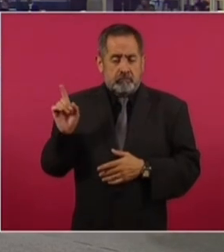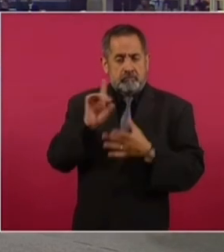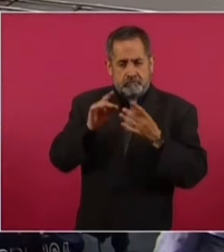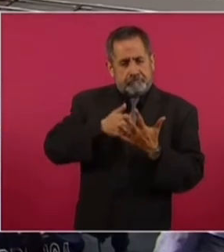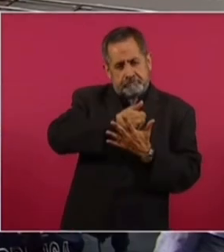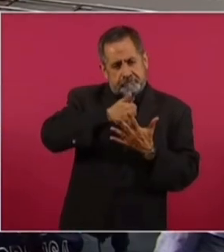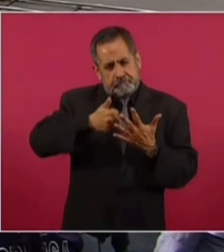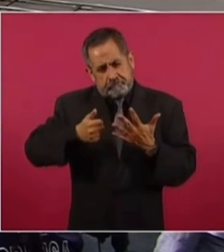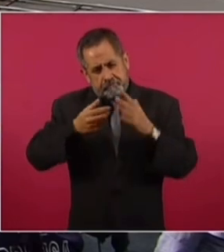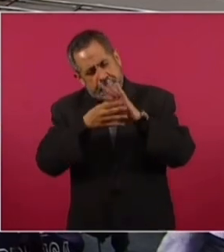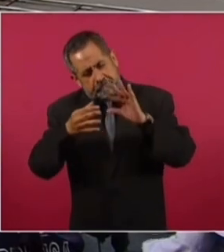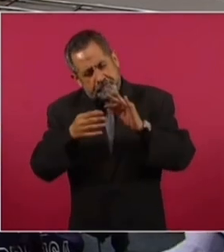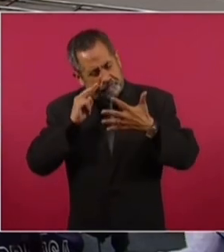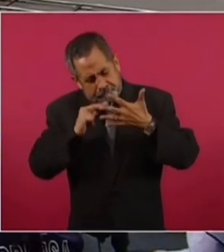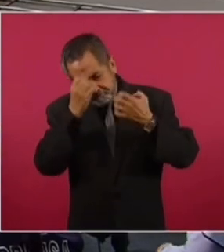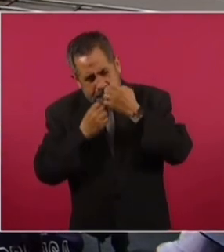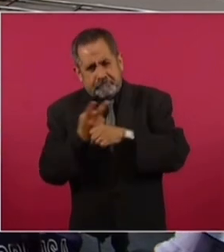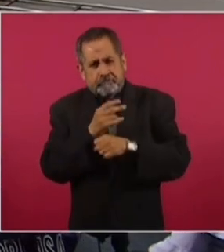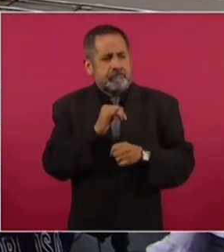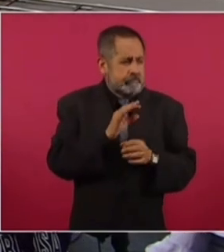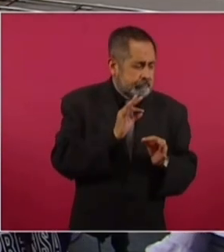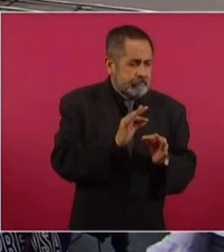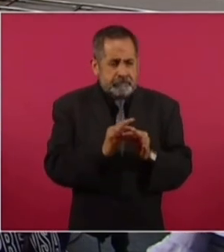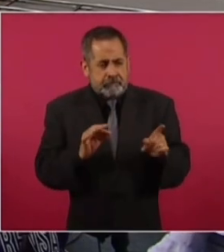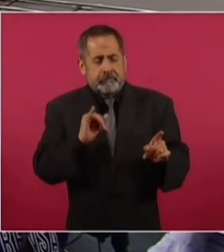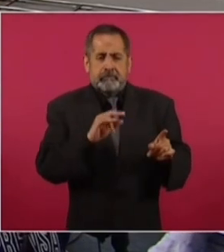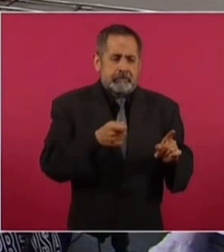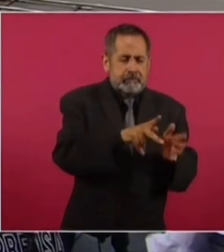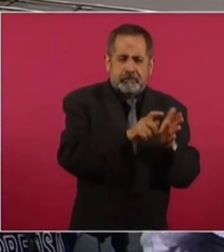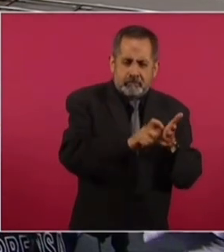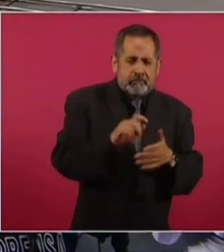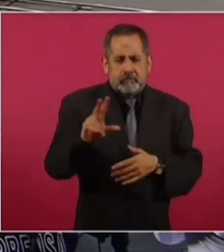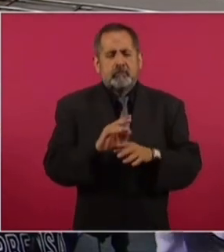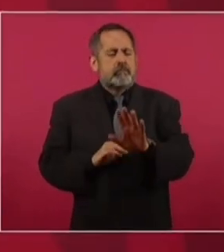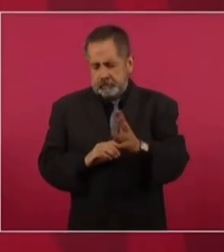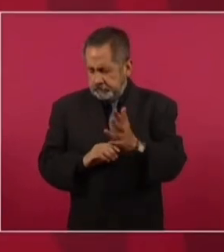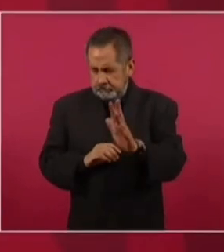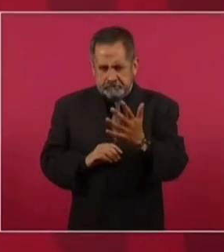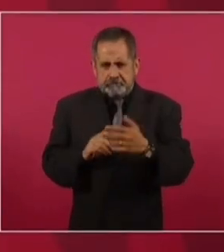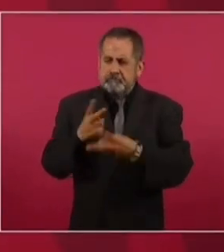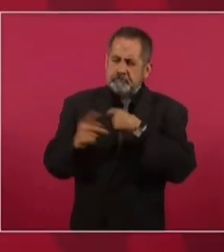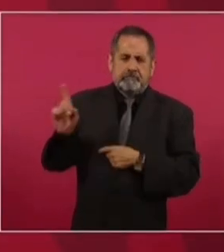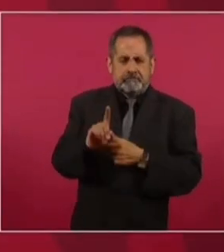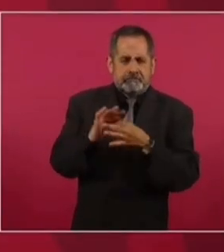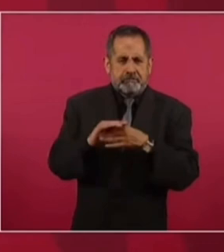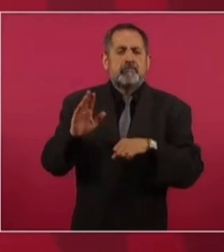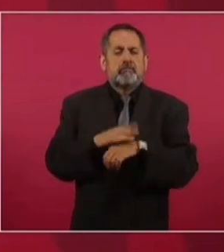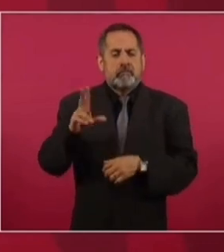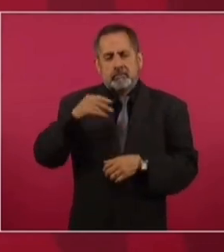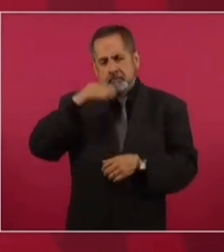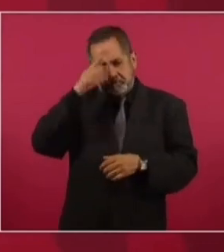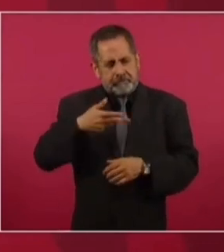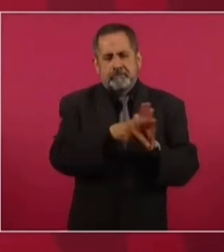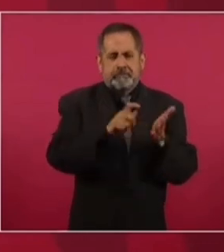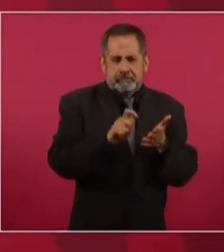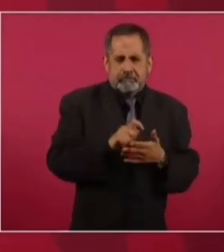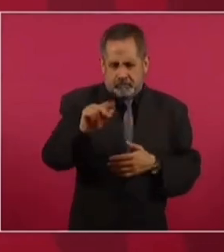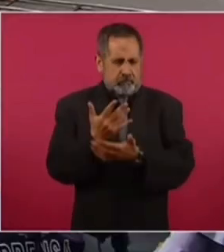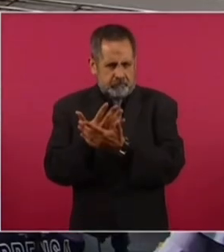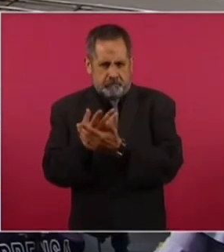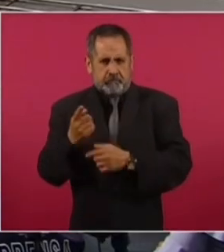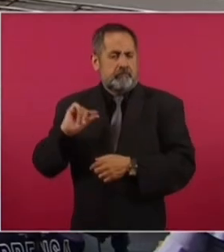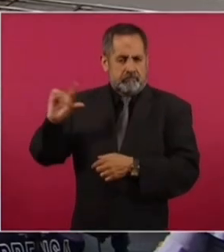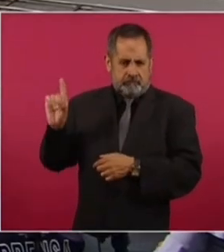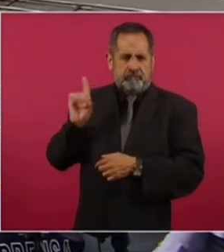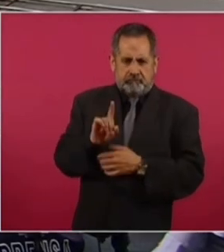puntual de cada caso para volver, digamos, a analizar si sí cumplen las especificaciones de ustedes y son periodistas o Sí, pero que ellos expliquen por qué no los consideran periodistas. O sea, que